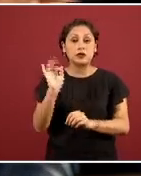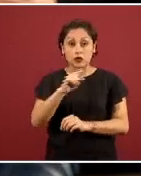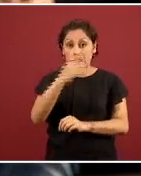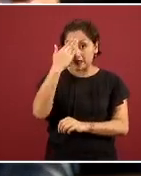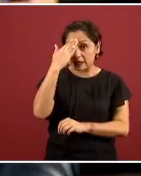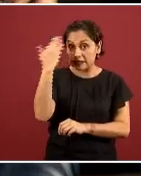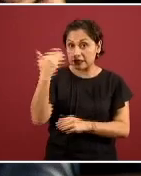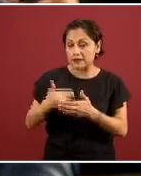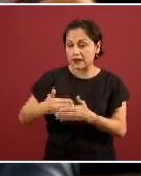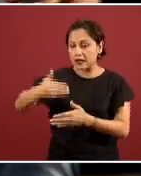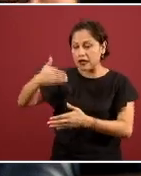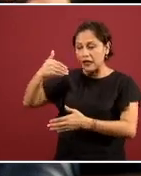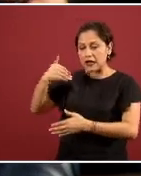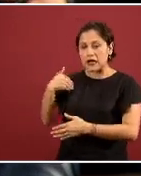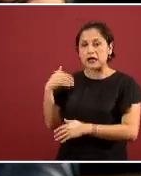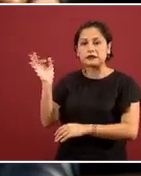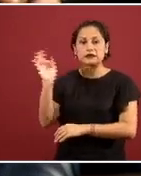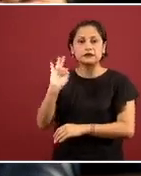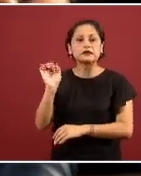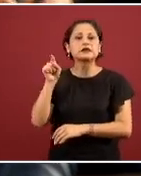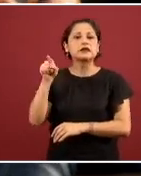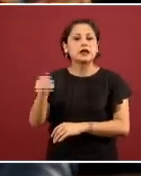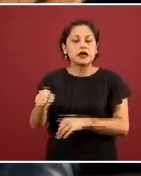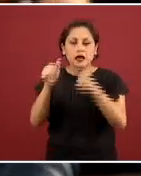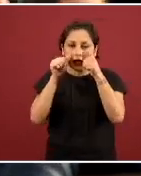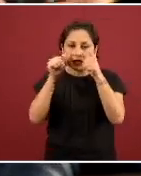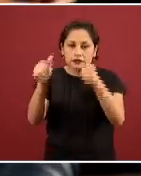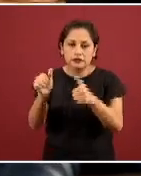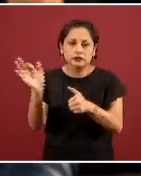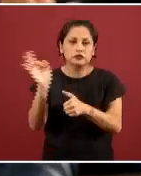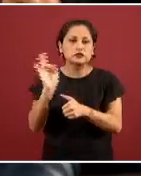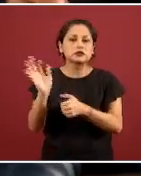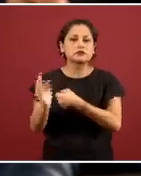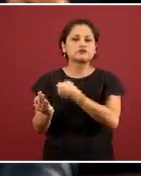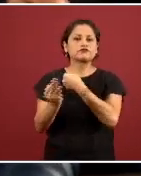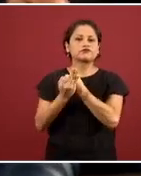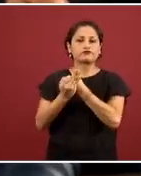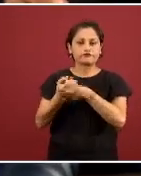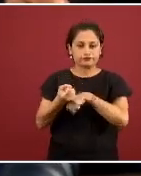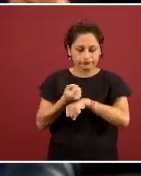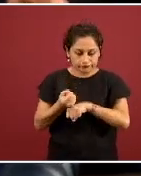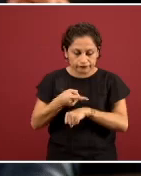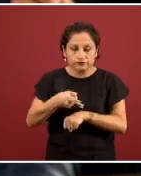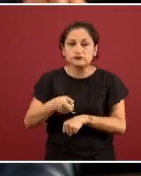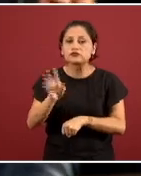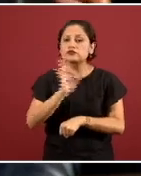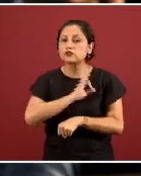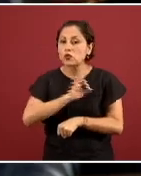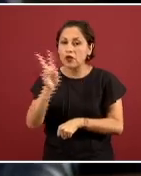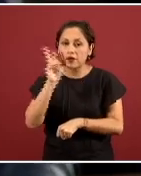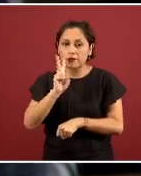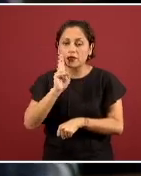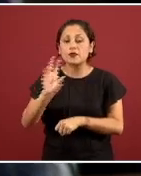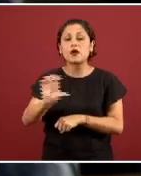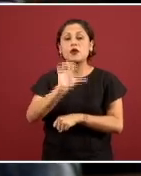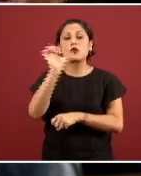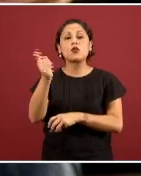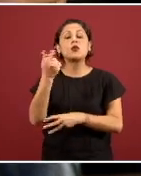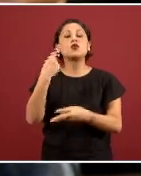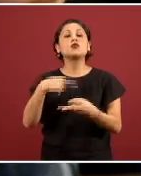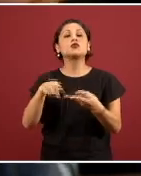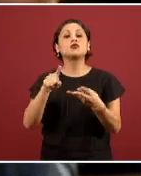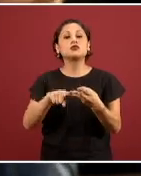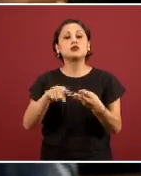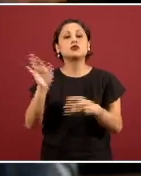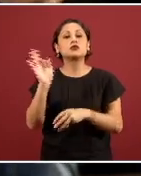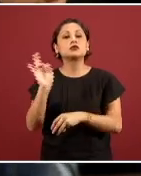para revisar posibles inmunidades, y también si con respeto a los deudos hay planes para hacer pruebas